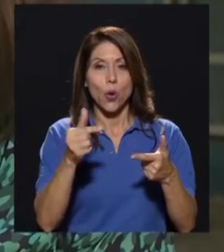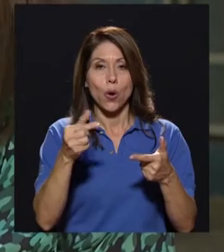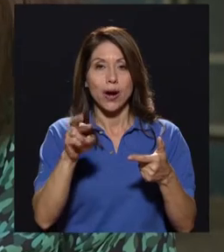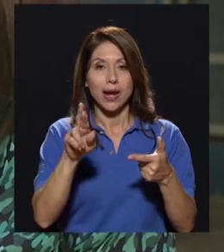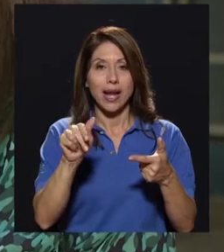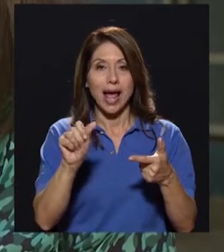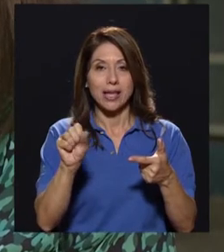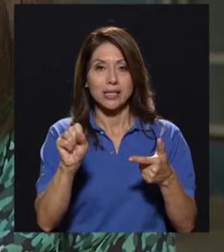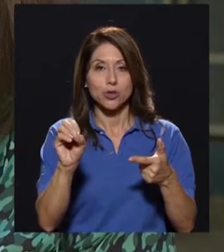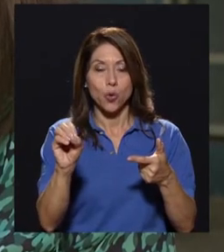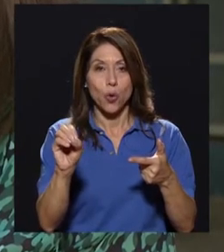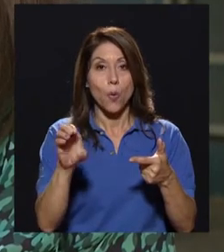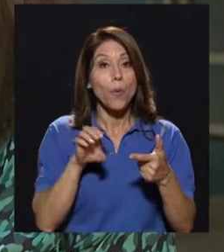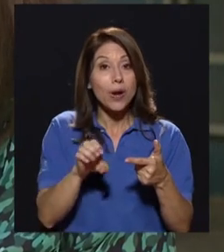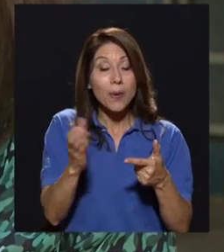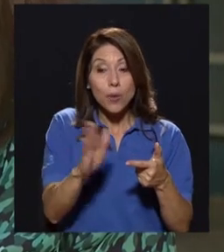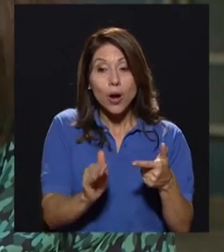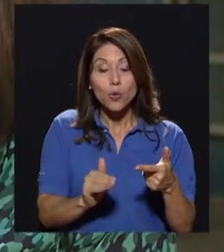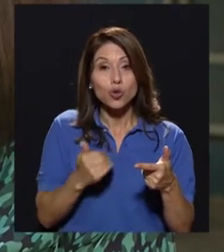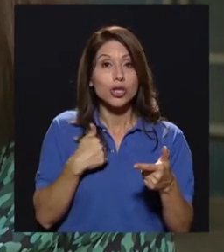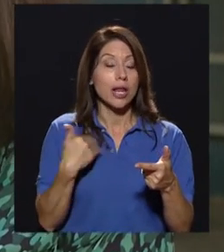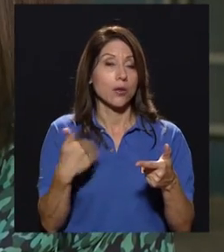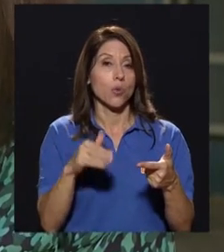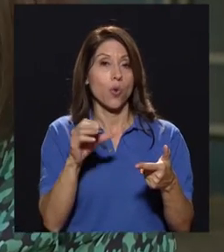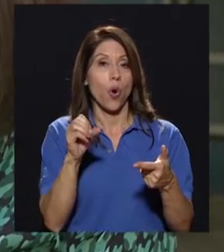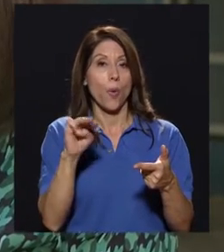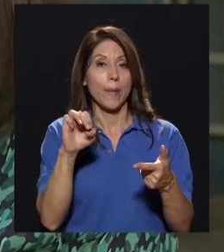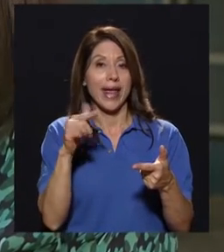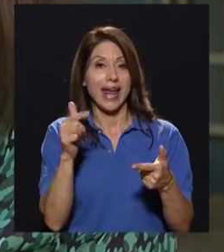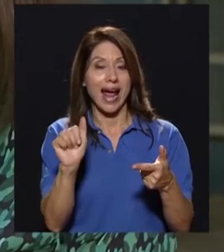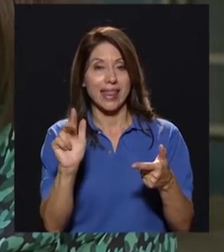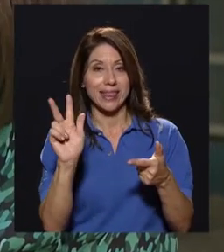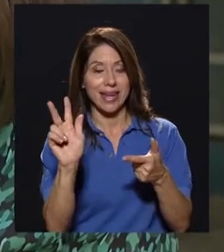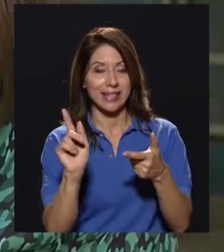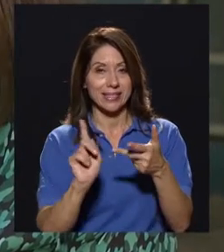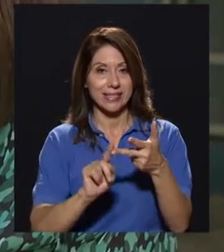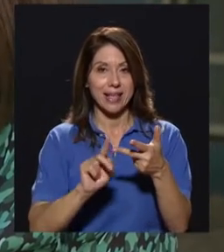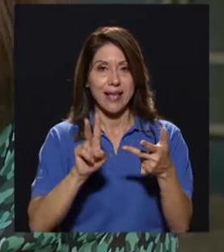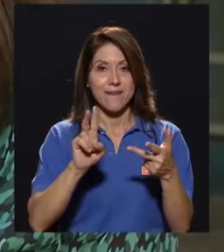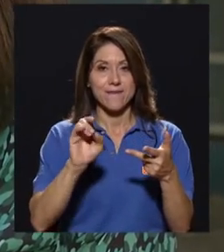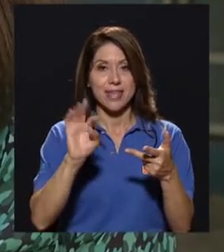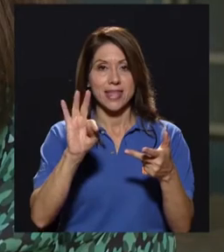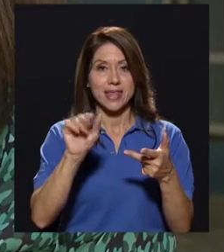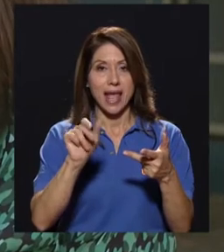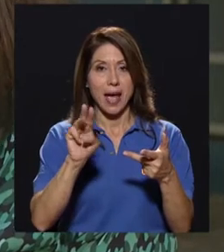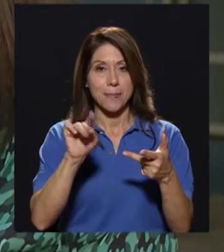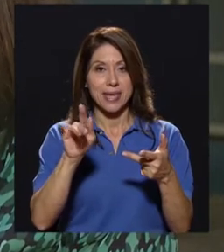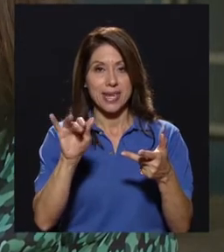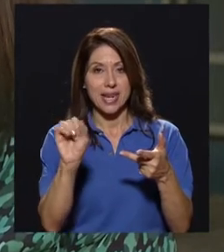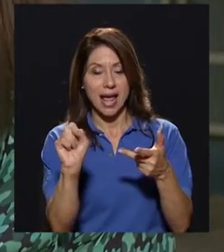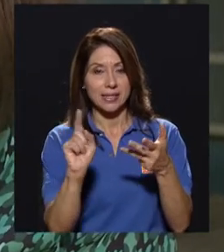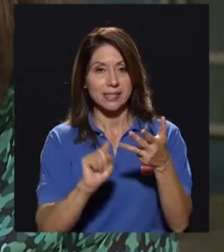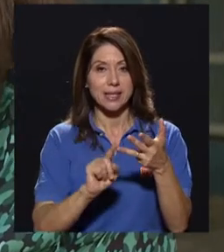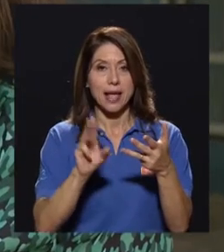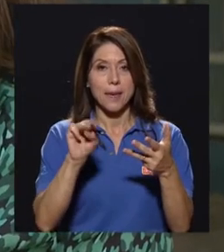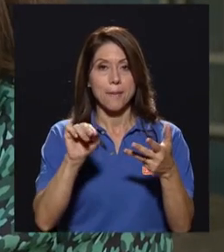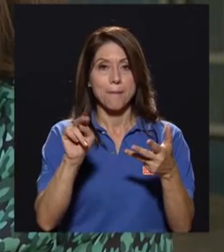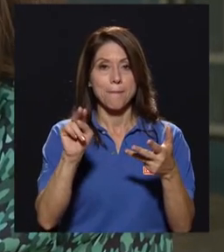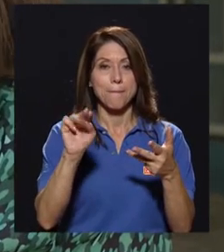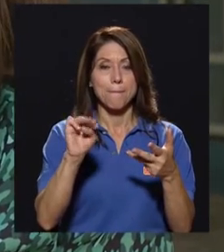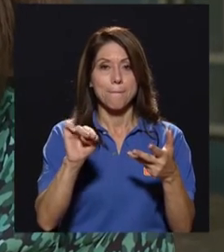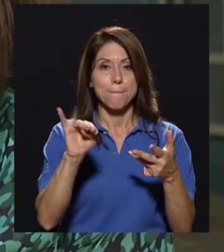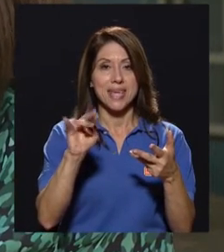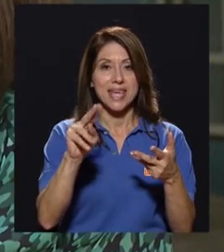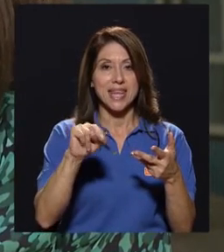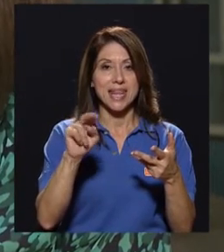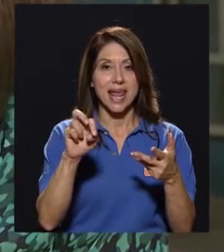Por ejemplo, algunos insectos tienen un alto contenido omega 3, luego hay una importante fuente de vitaminas, de minerales y son fuente de fibra.